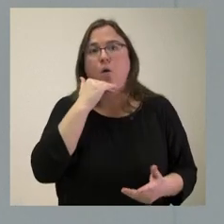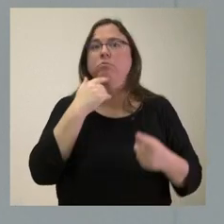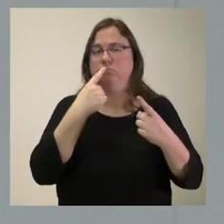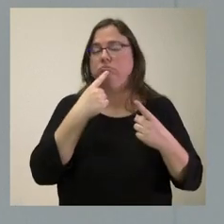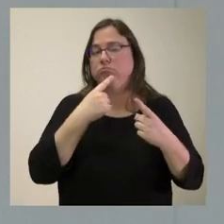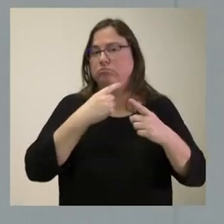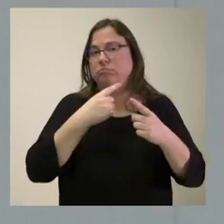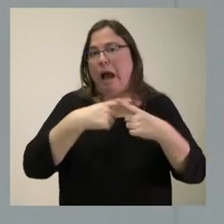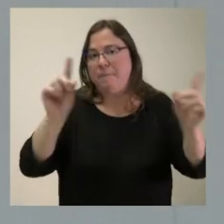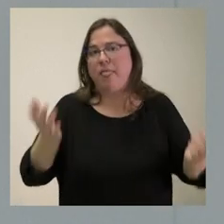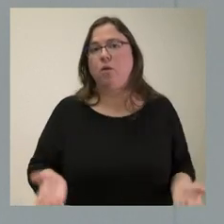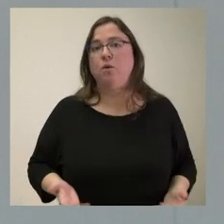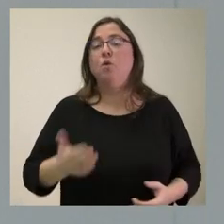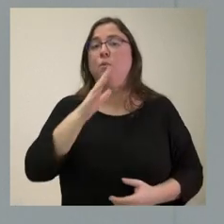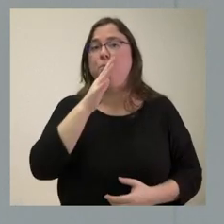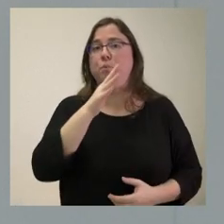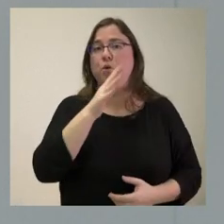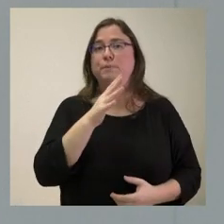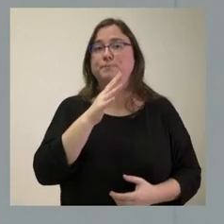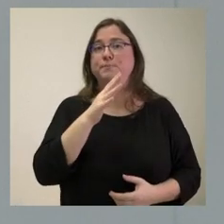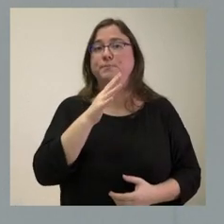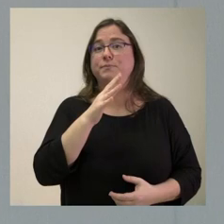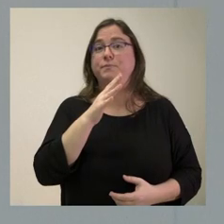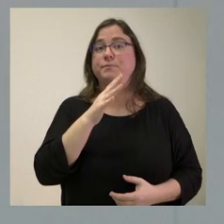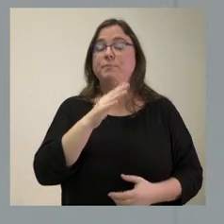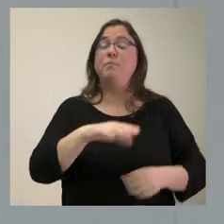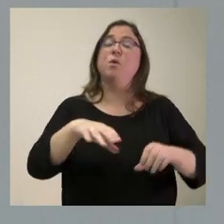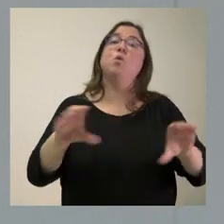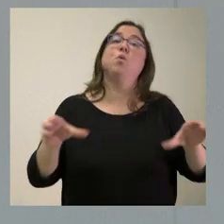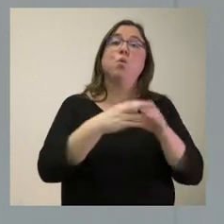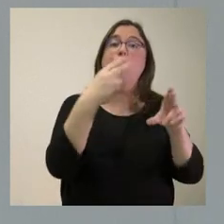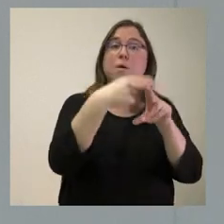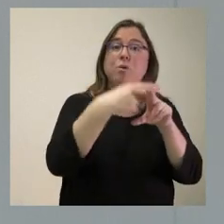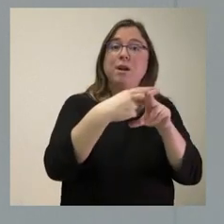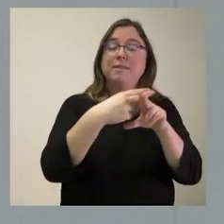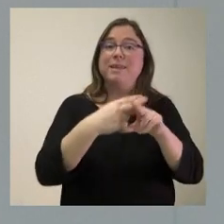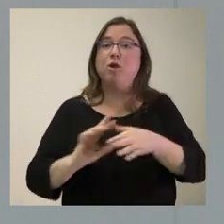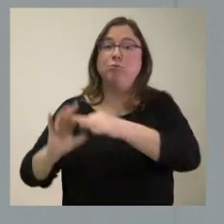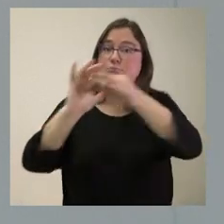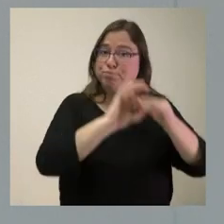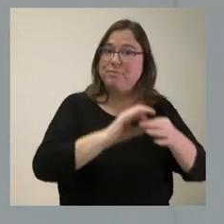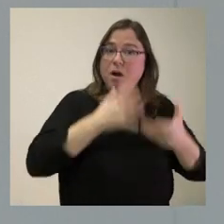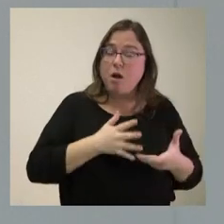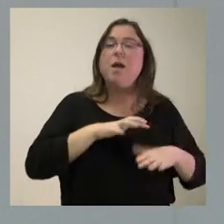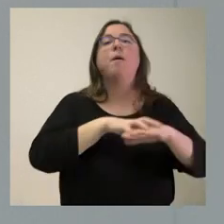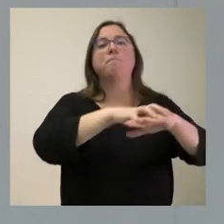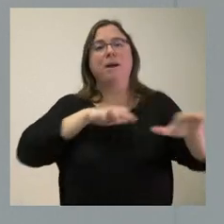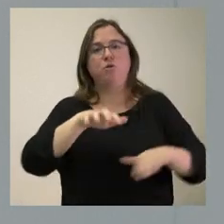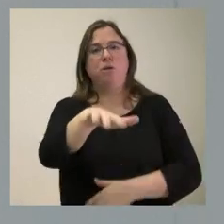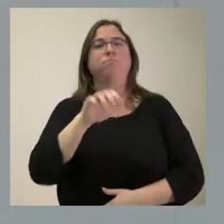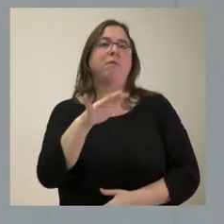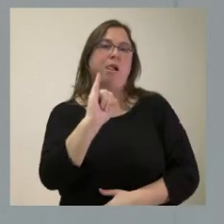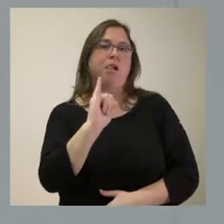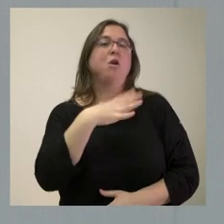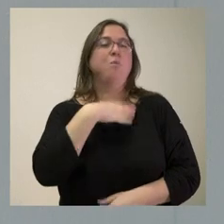que es que los partidos políticos que sustentan la acción del Gobierno sí tienen mayoría parlamentaria para